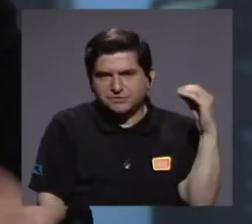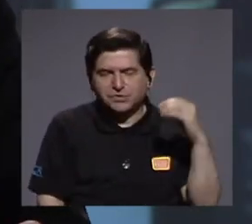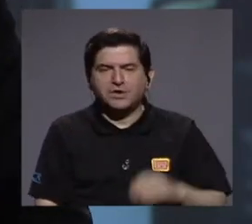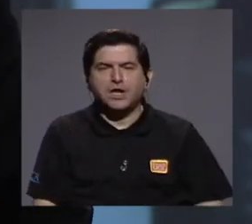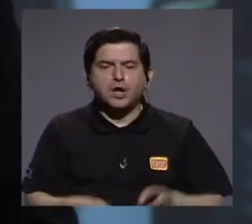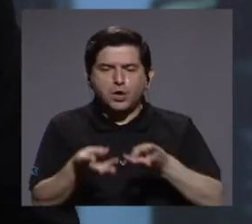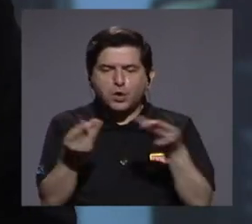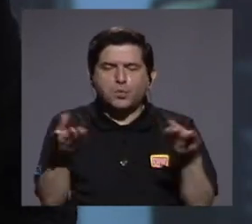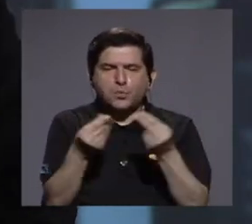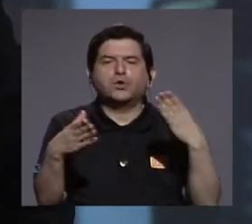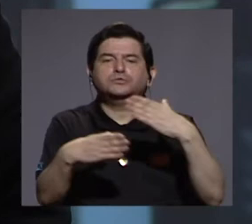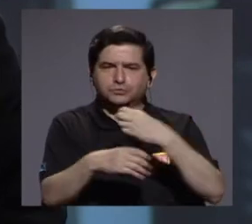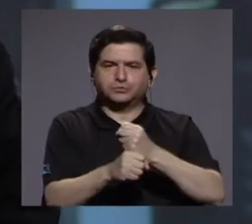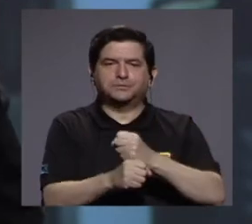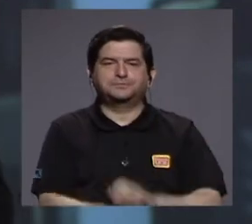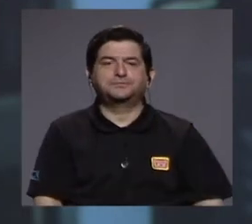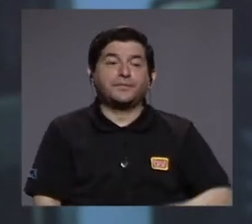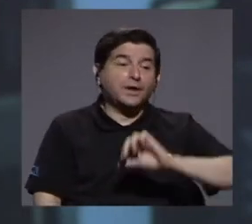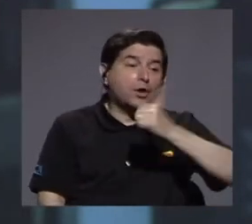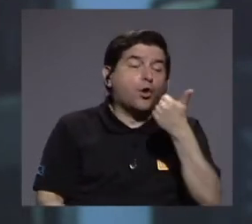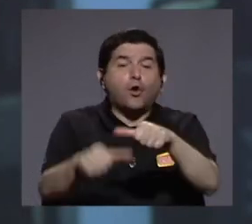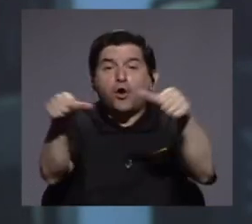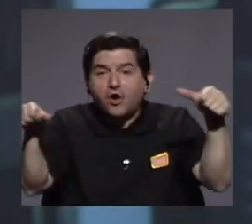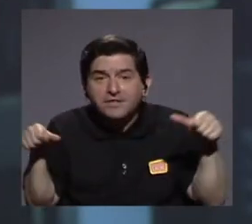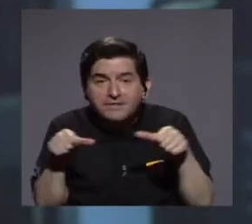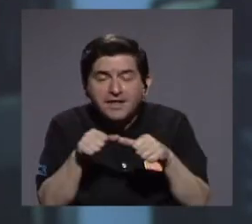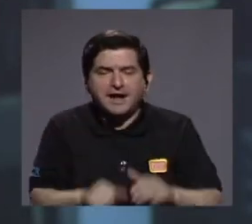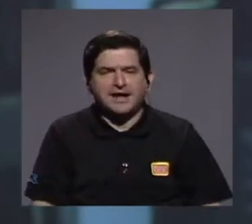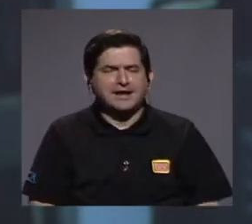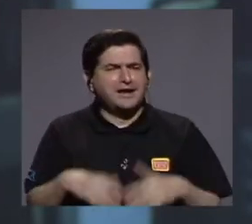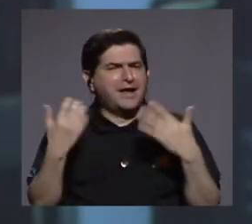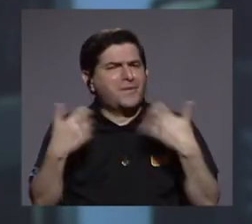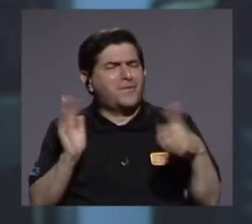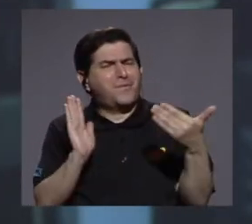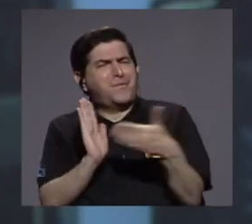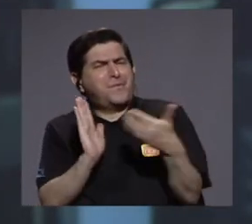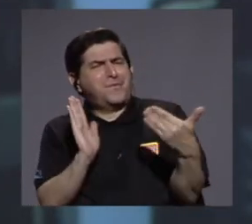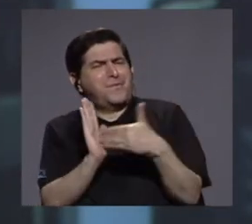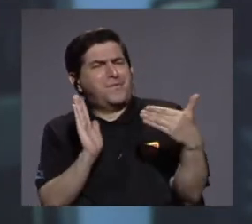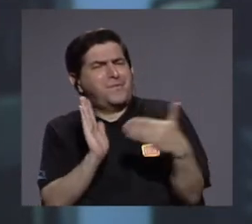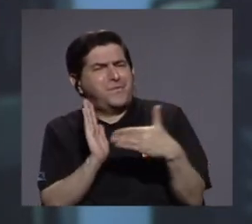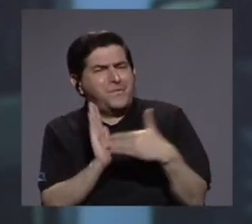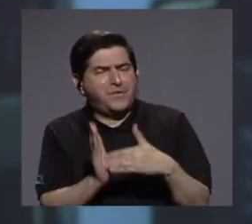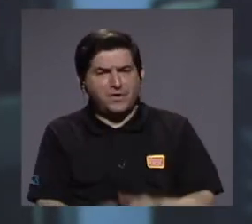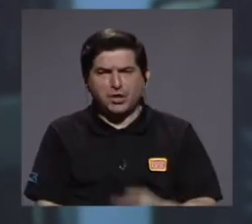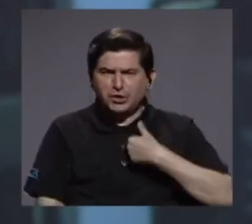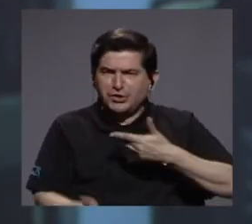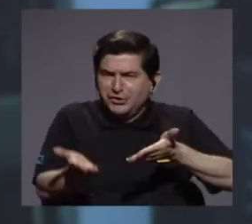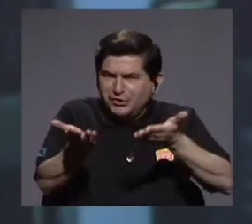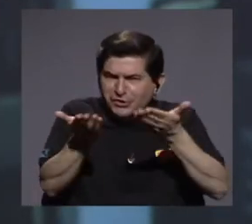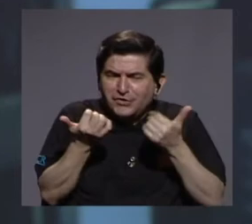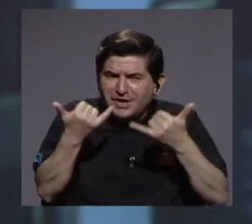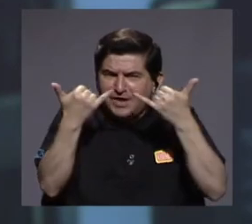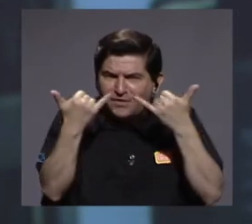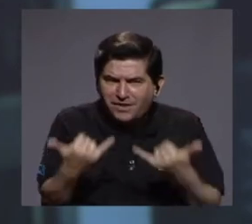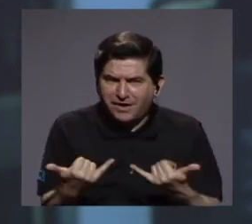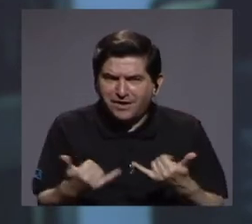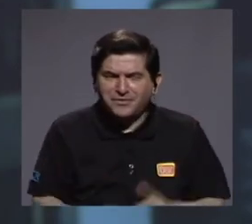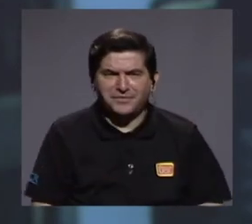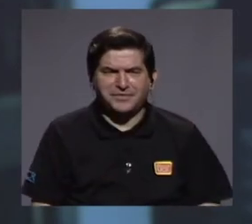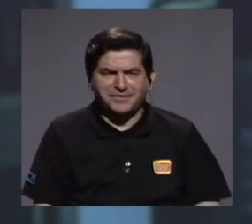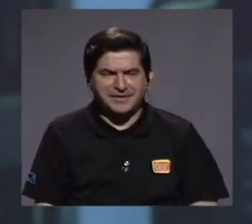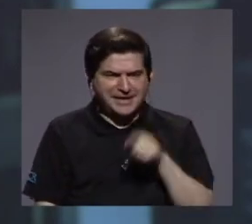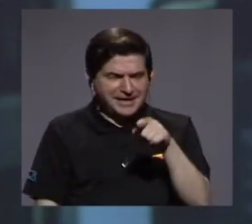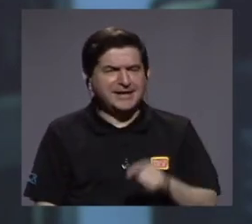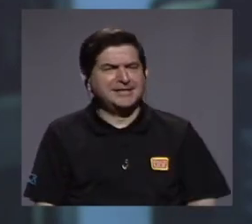poder ser productivos. Otra de las áreas que se vieron muy afectadas y sobre las cuales yo quisiera en este momento pues